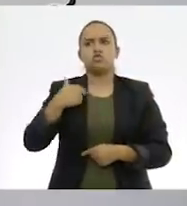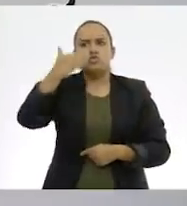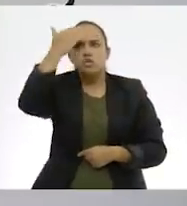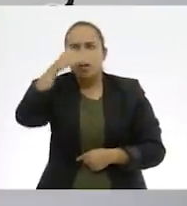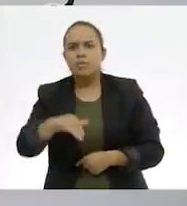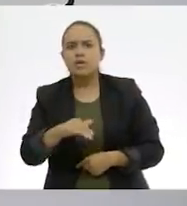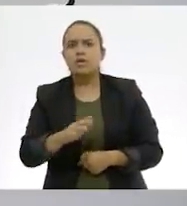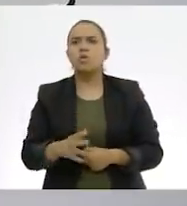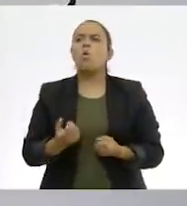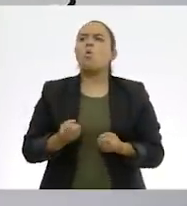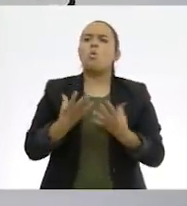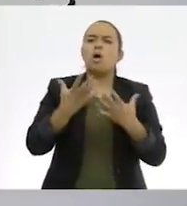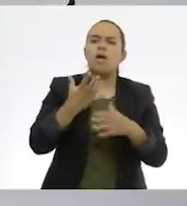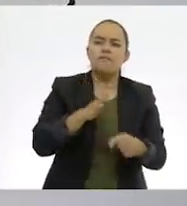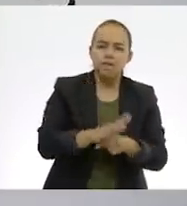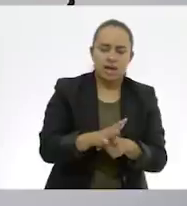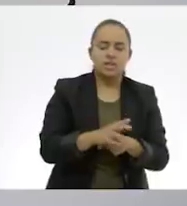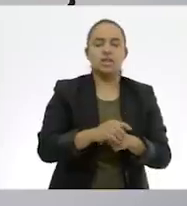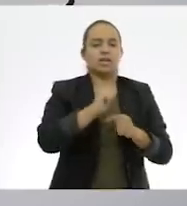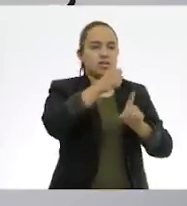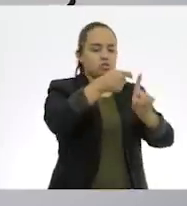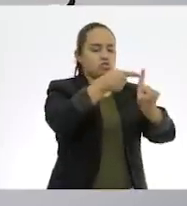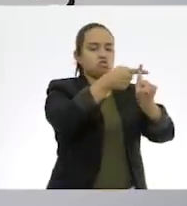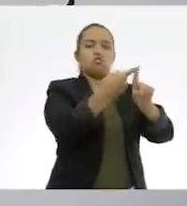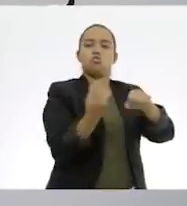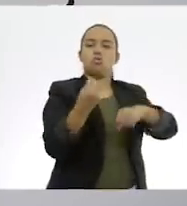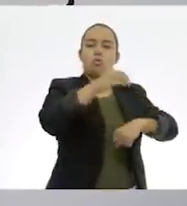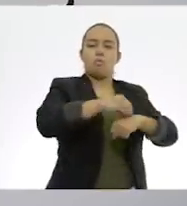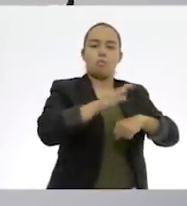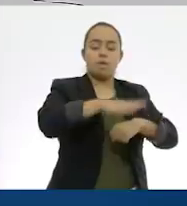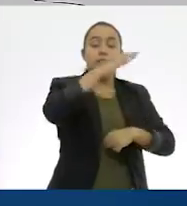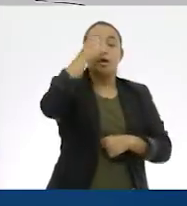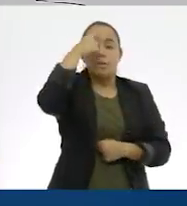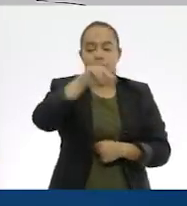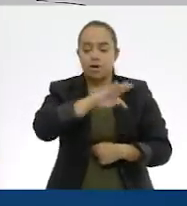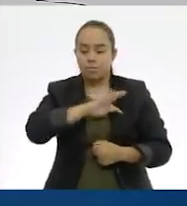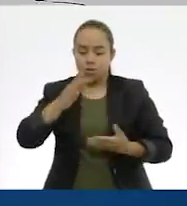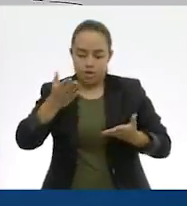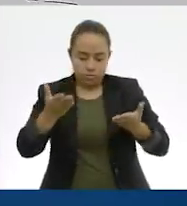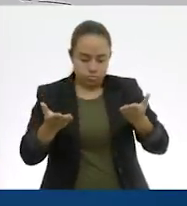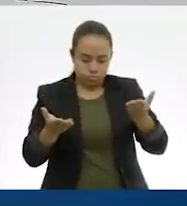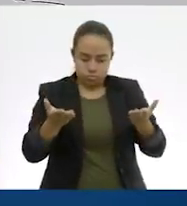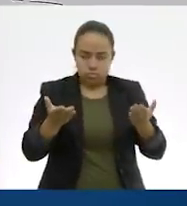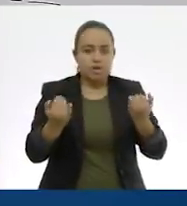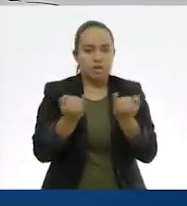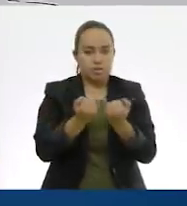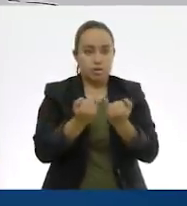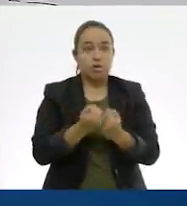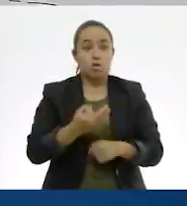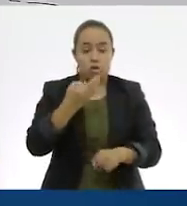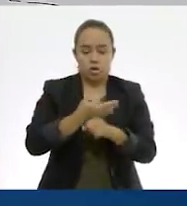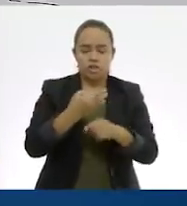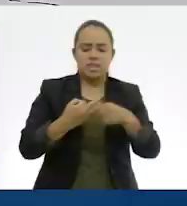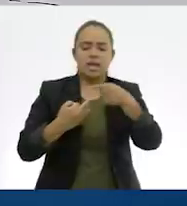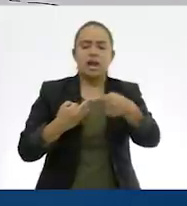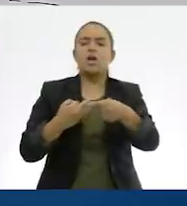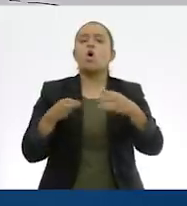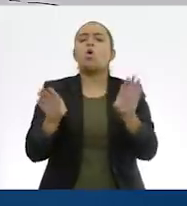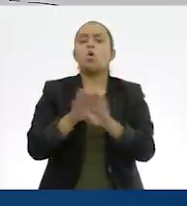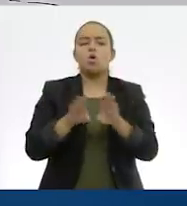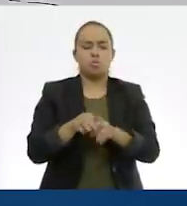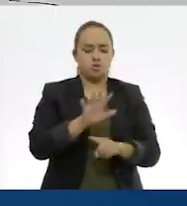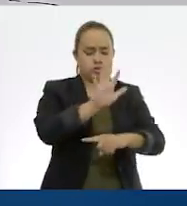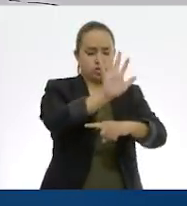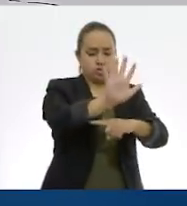qué es lo que nos hace falta sumar aquí para que la balanza quede igual. Igual. Entonces, la resta la representaríamos como